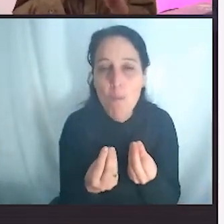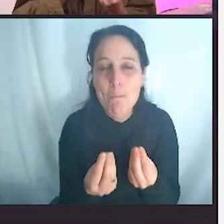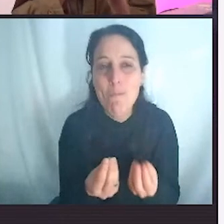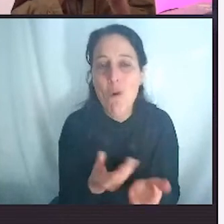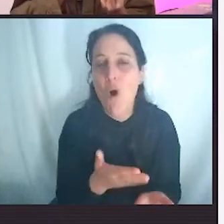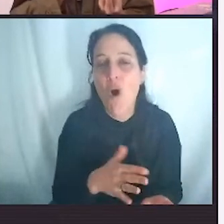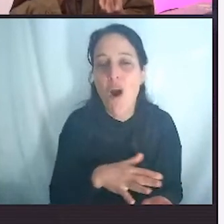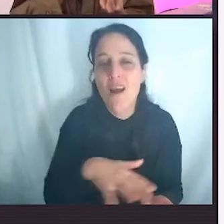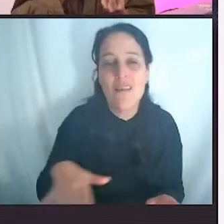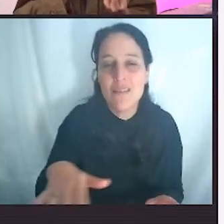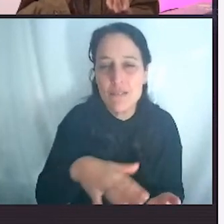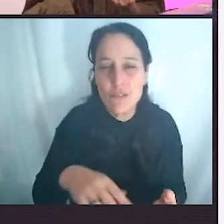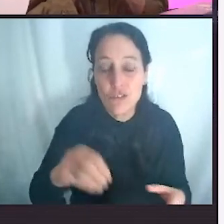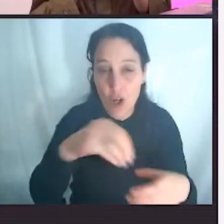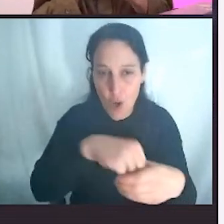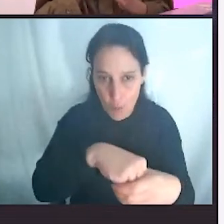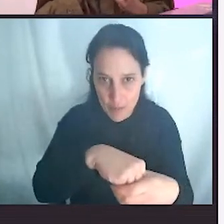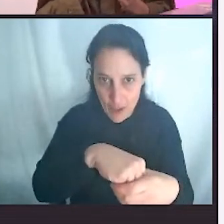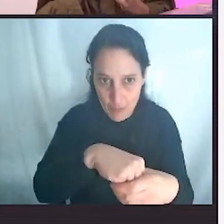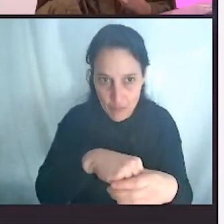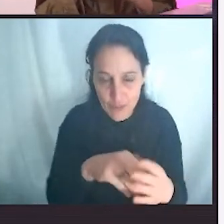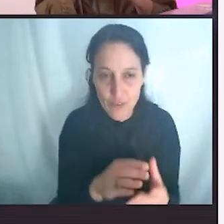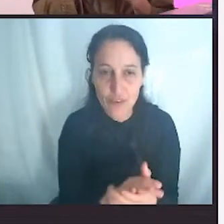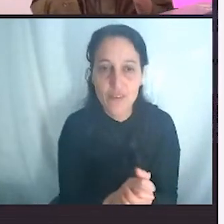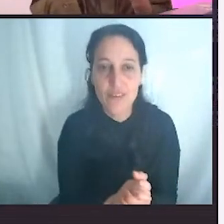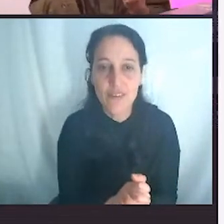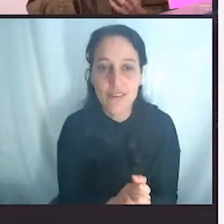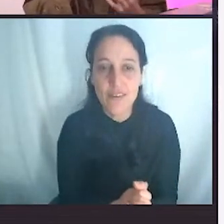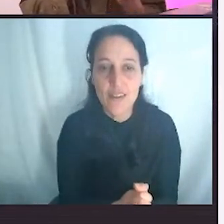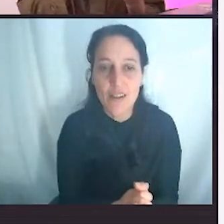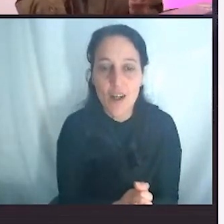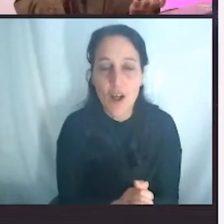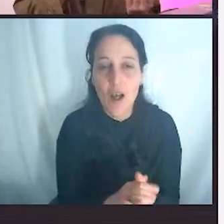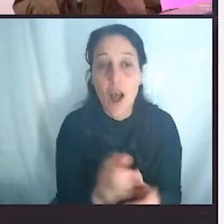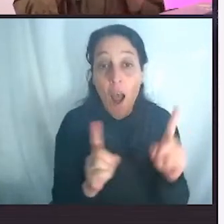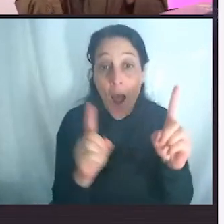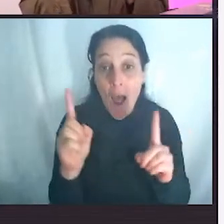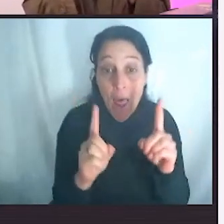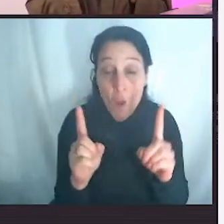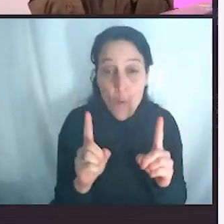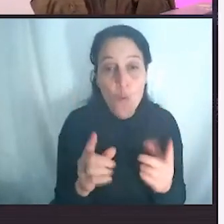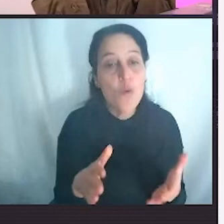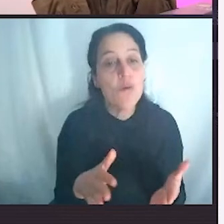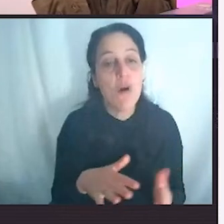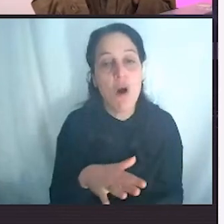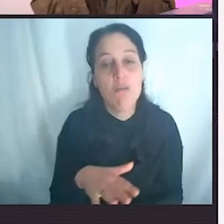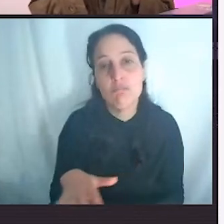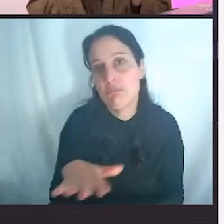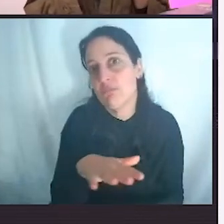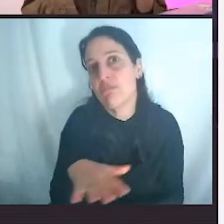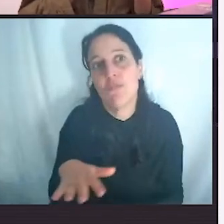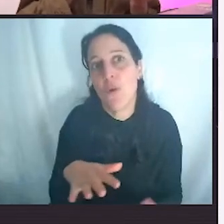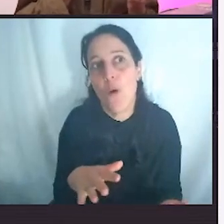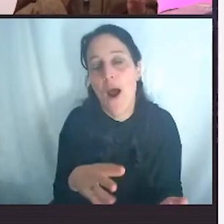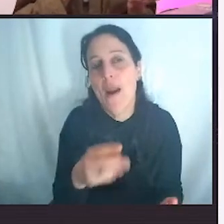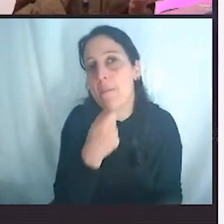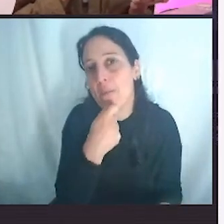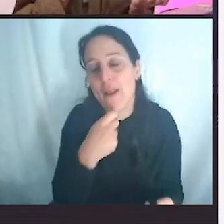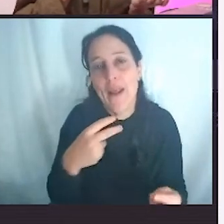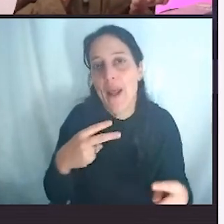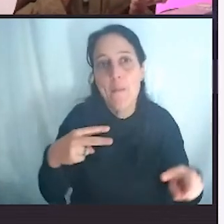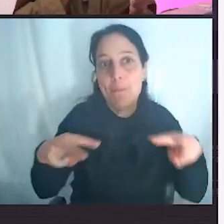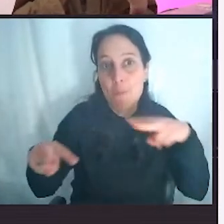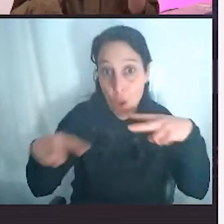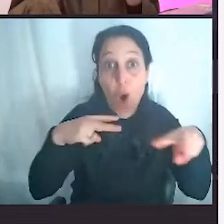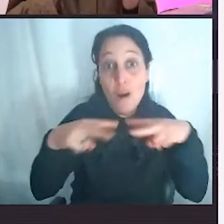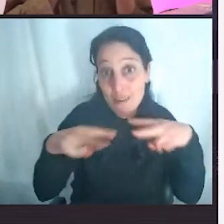que va a regular el token. Y, por ejemplo, hay entidades que se convirtieron, como yo, con mi cadena de restaurantes que dejé de usar plástico para